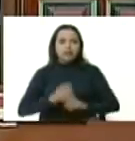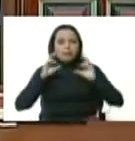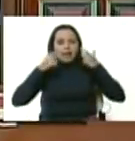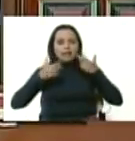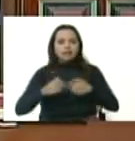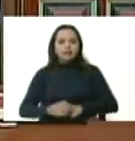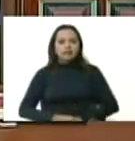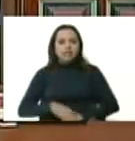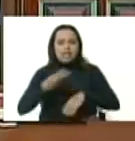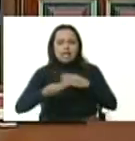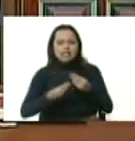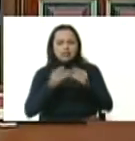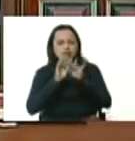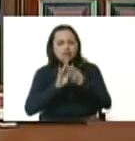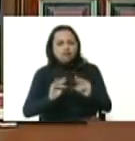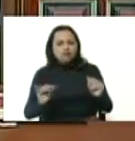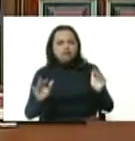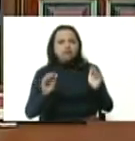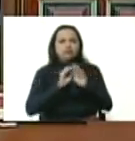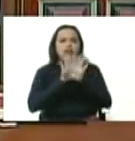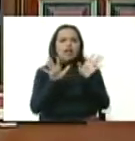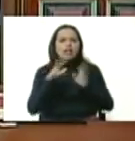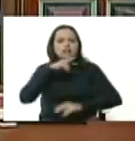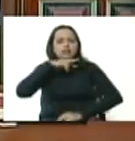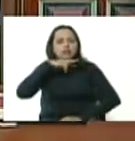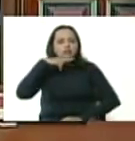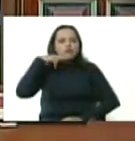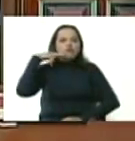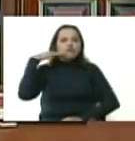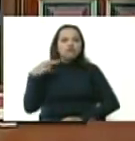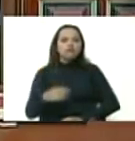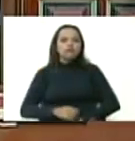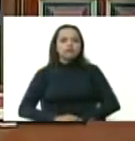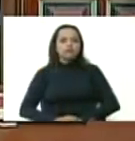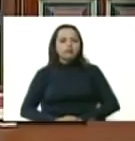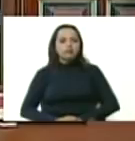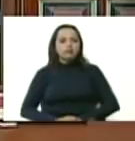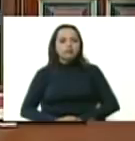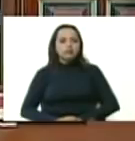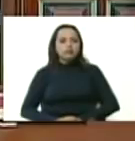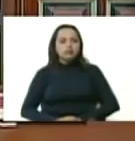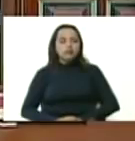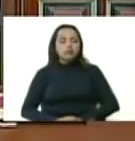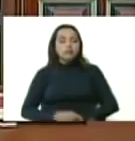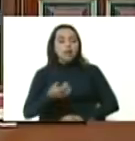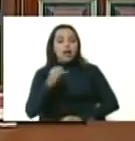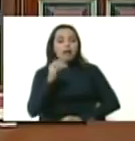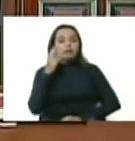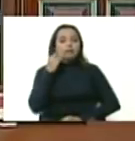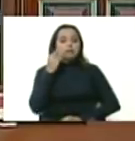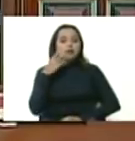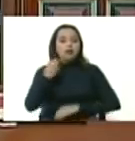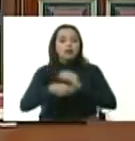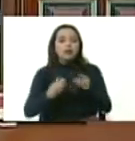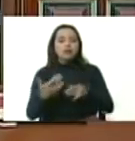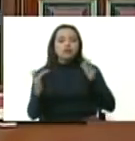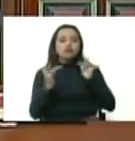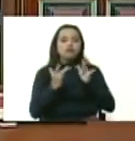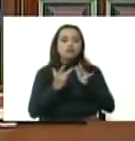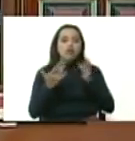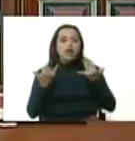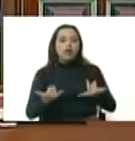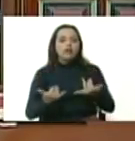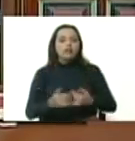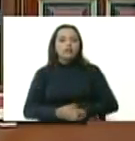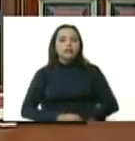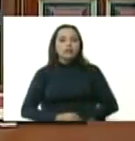haciéndola purita purita sabrosa y esta es una experiencia y le voy a dar el pase a